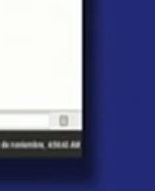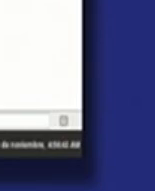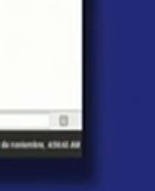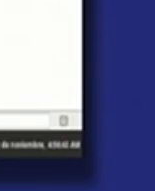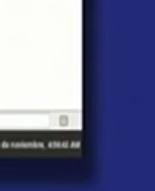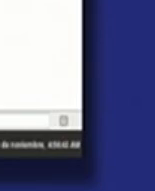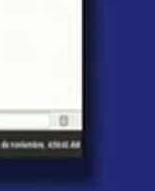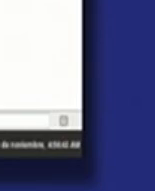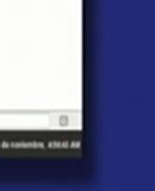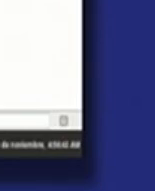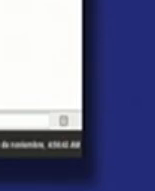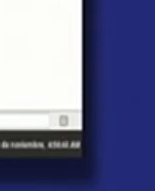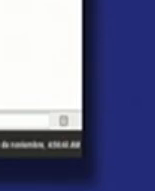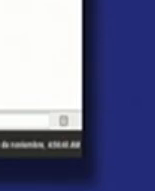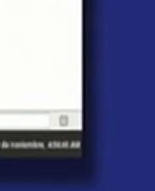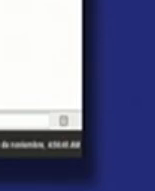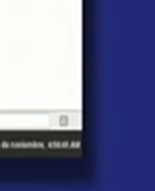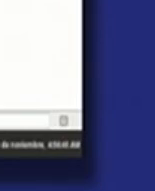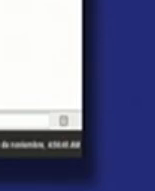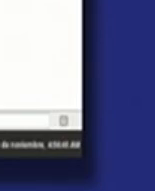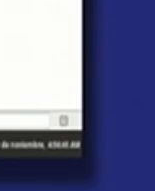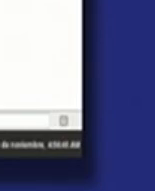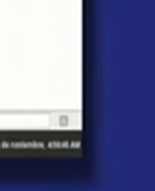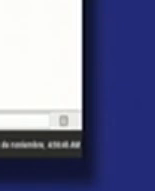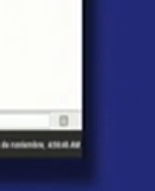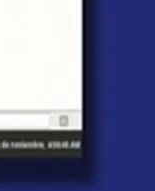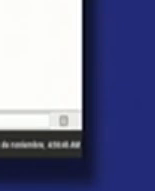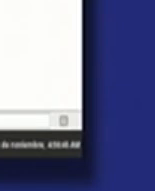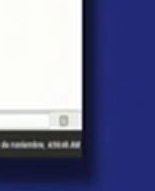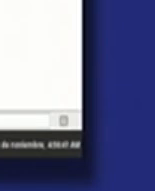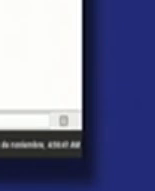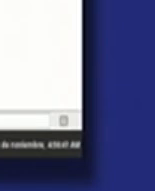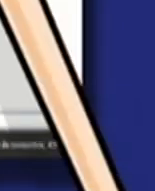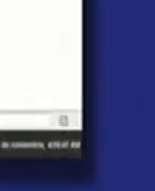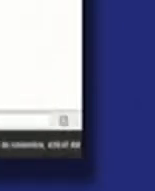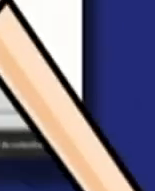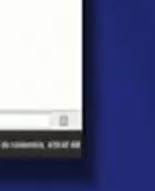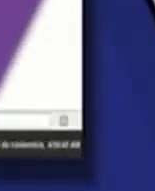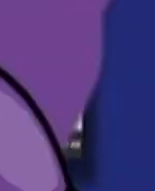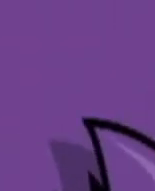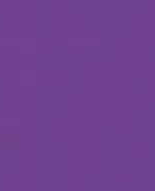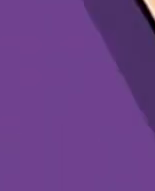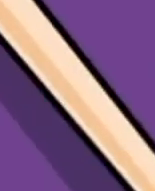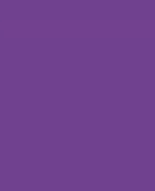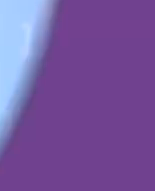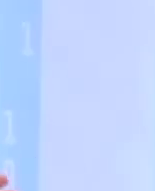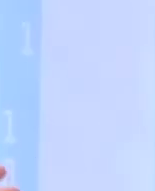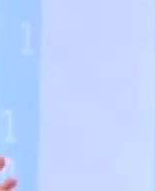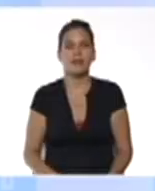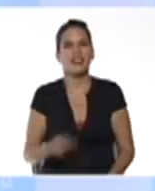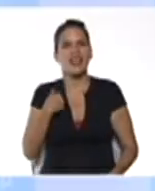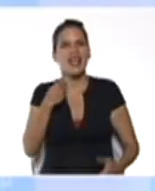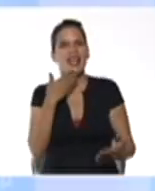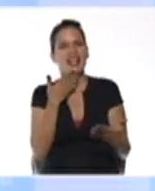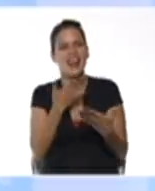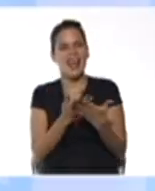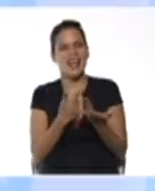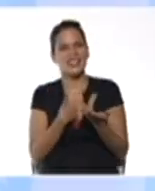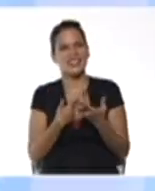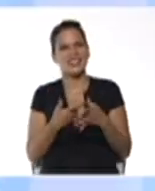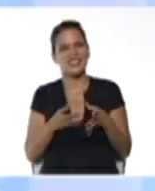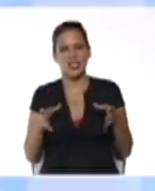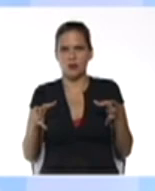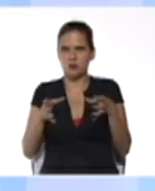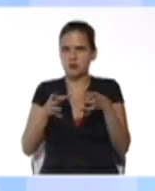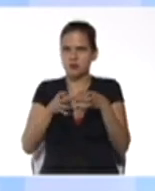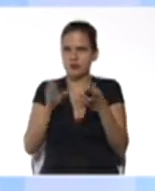-2 al cuadrado es igual a 8 donde 8 es el radio de la circunferencia gracias gracias al cebit del